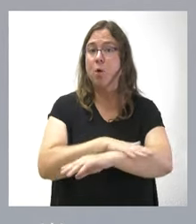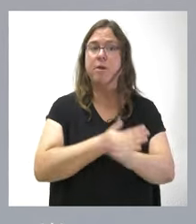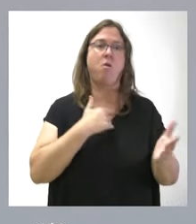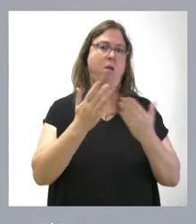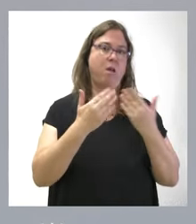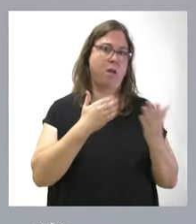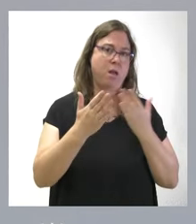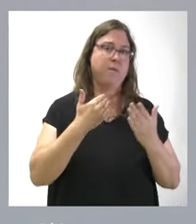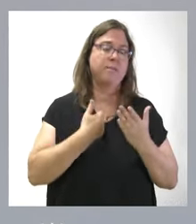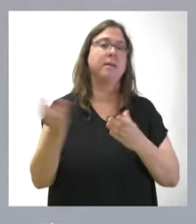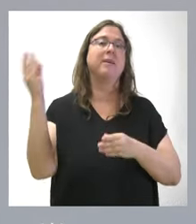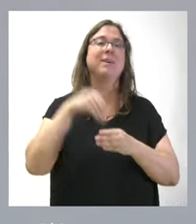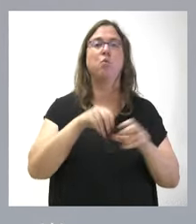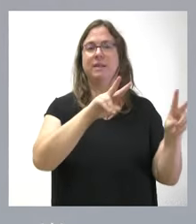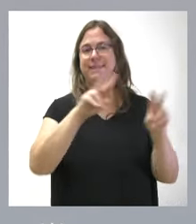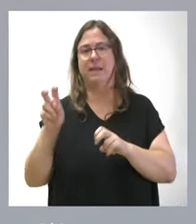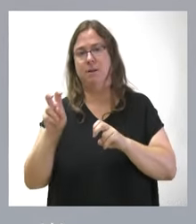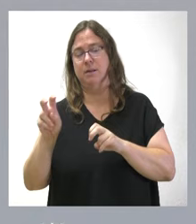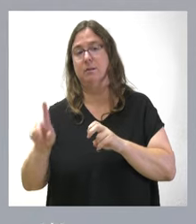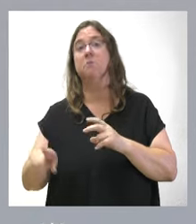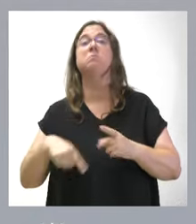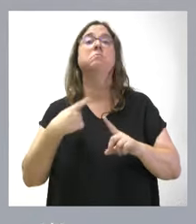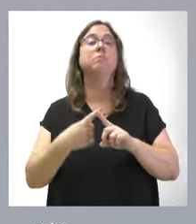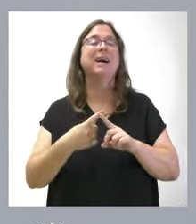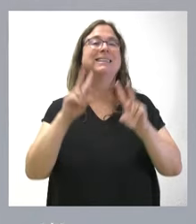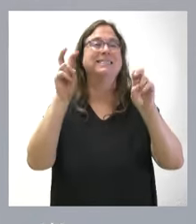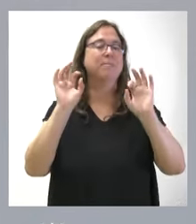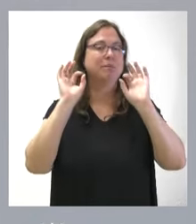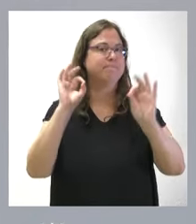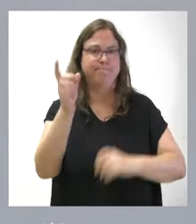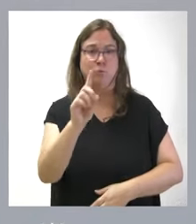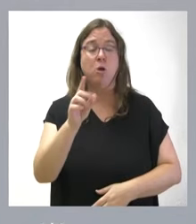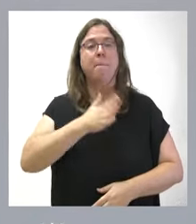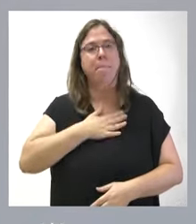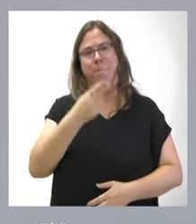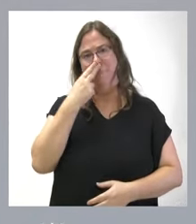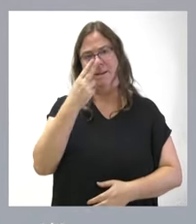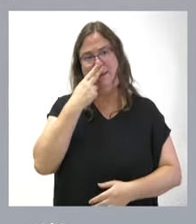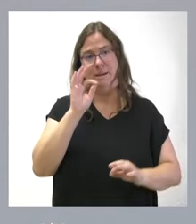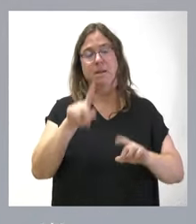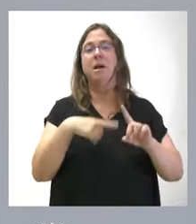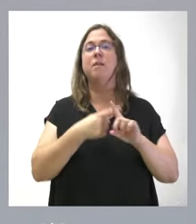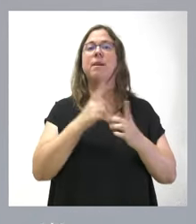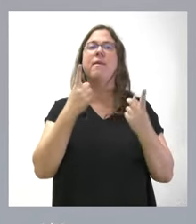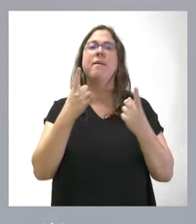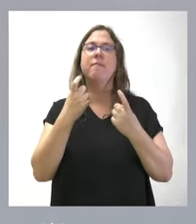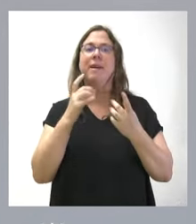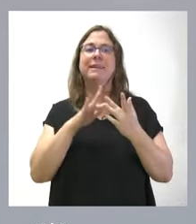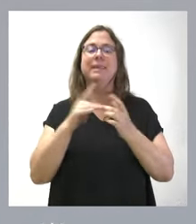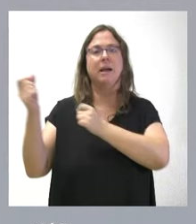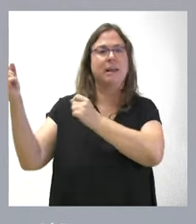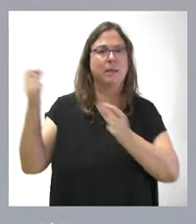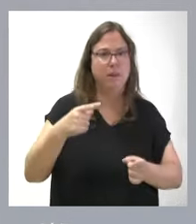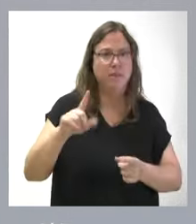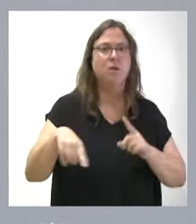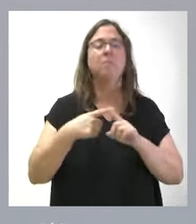de incluir algunos temas, pero no ha hablado de este tema concreto, que a nosotros nos interesa mucho, como tampoco ha hablado del tema de la inmigración, como tampoco